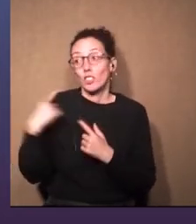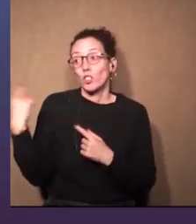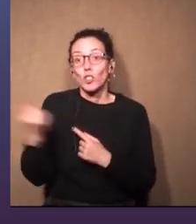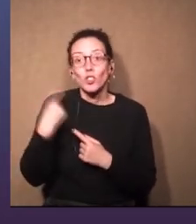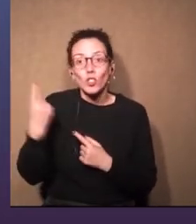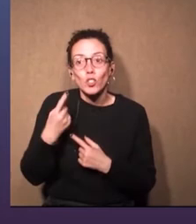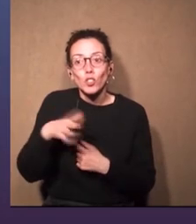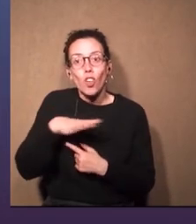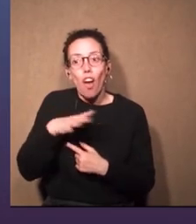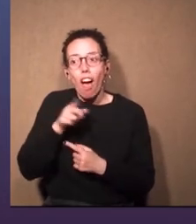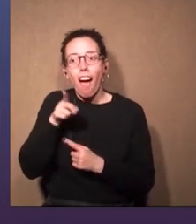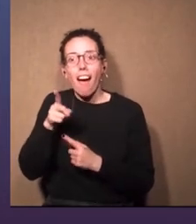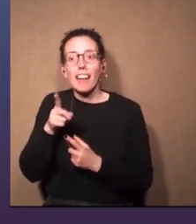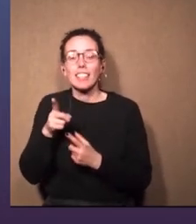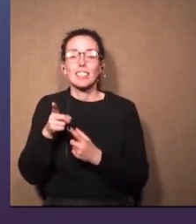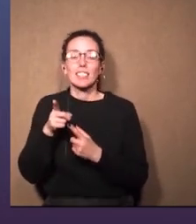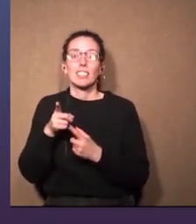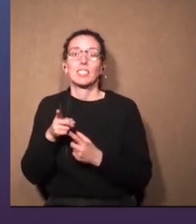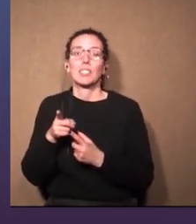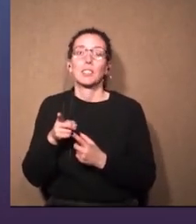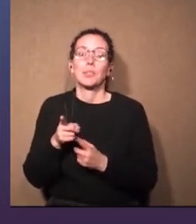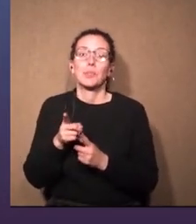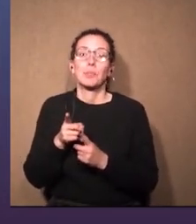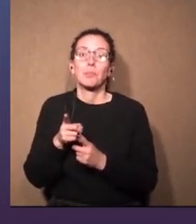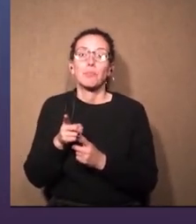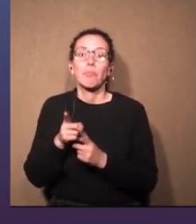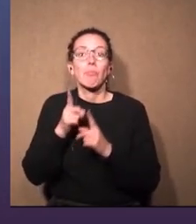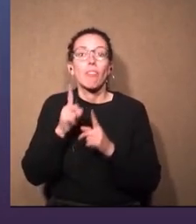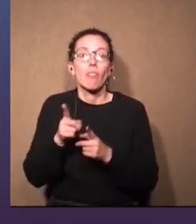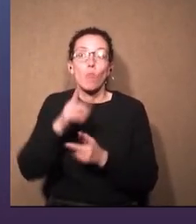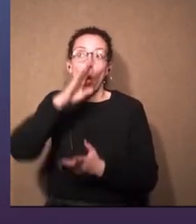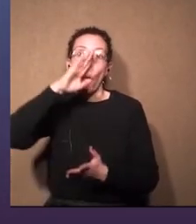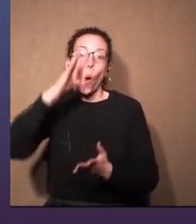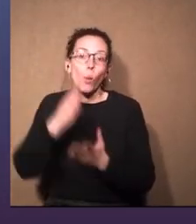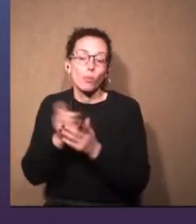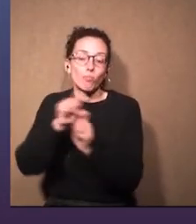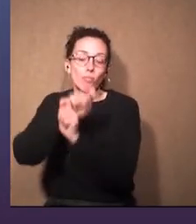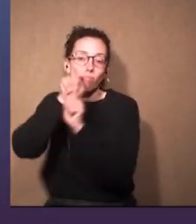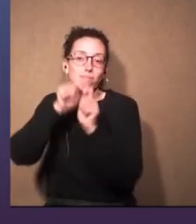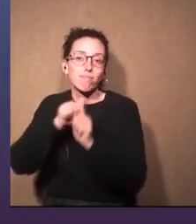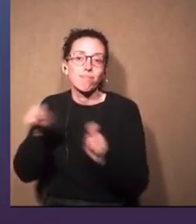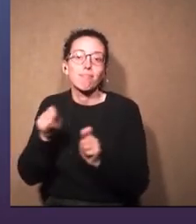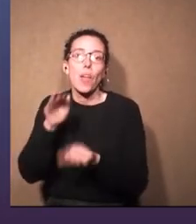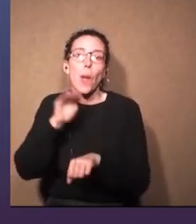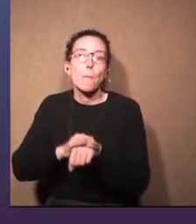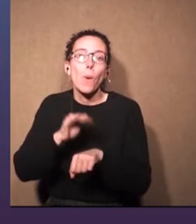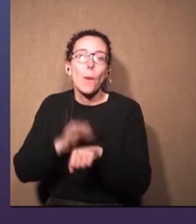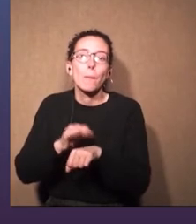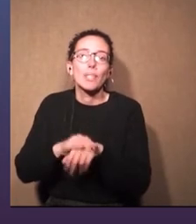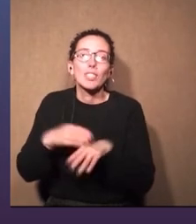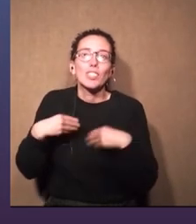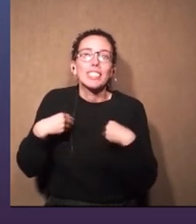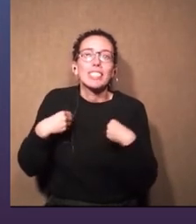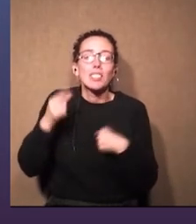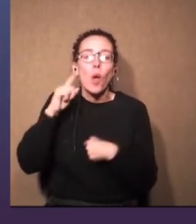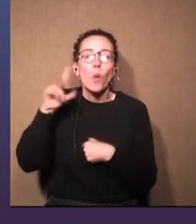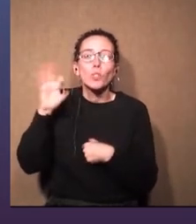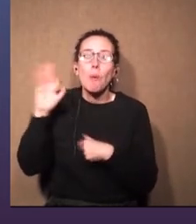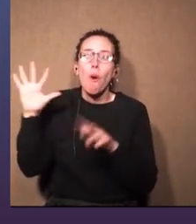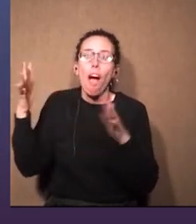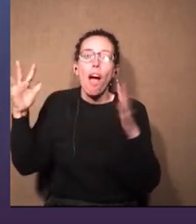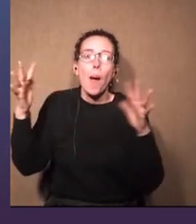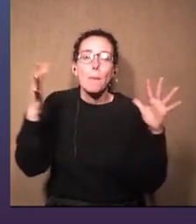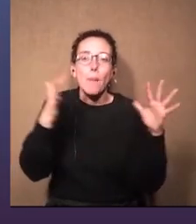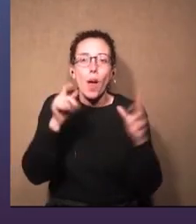creo que todos nos nutrimos de eso y bueno, el broche de oro obviamente es cuando sentimos el aplauso del